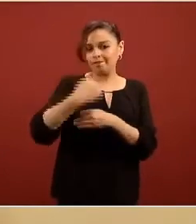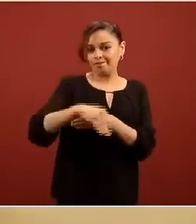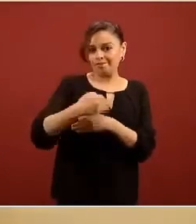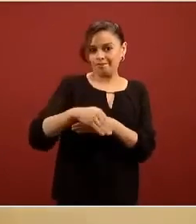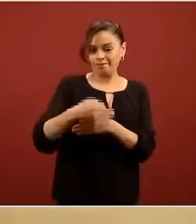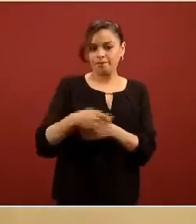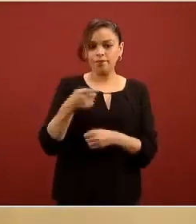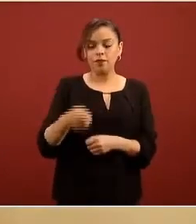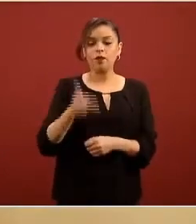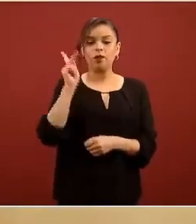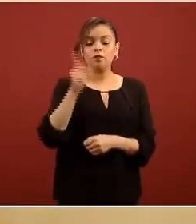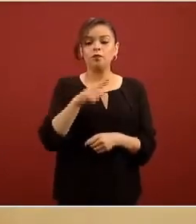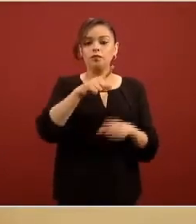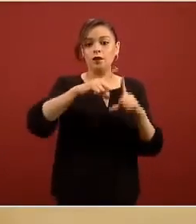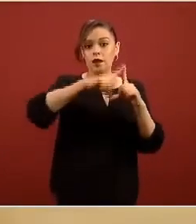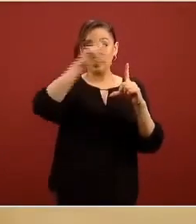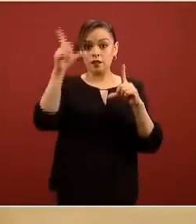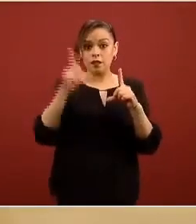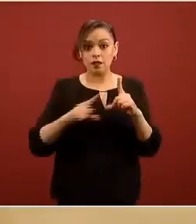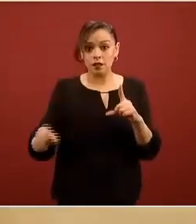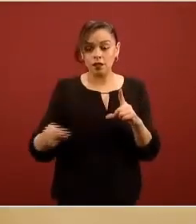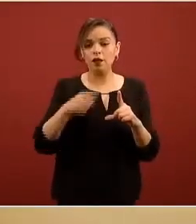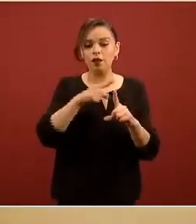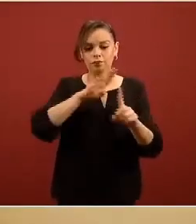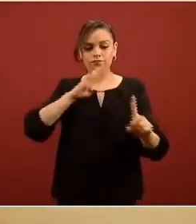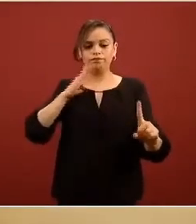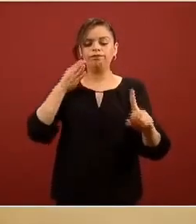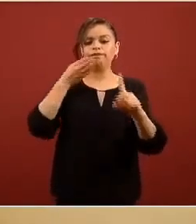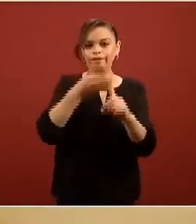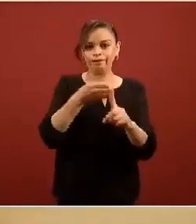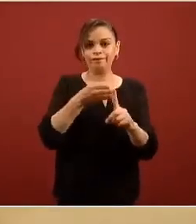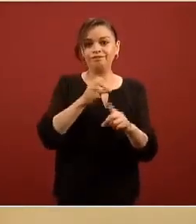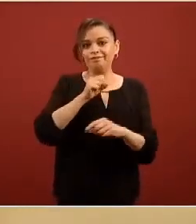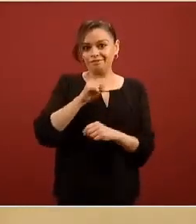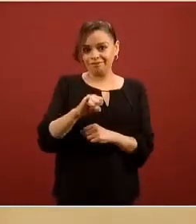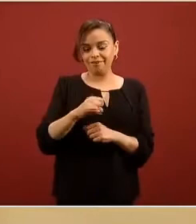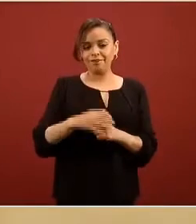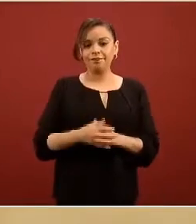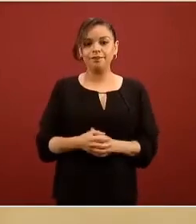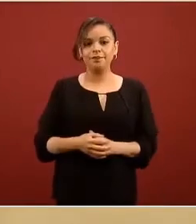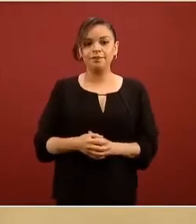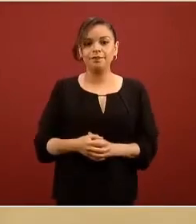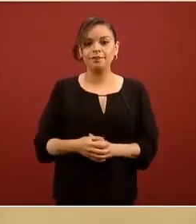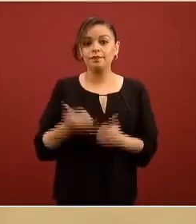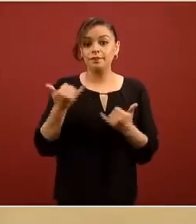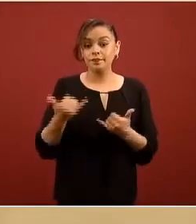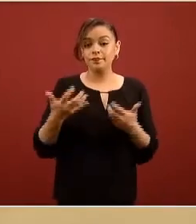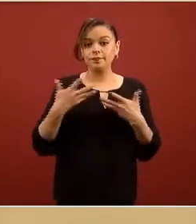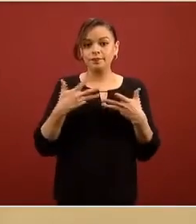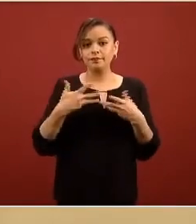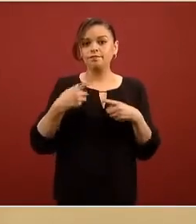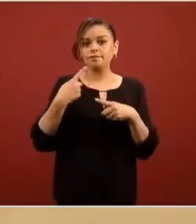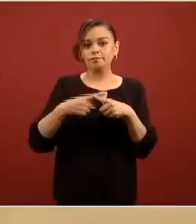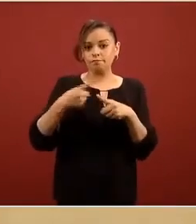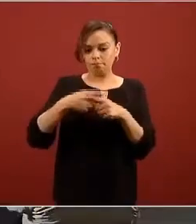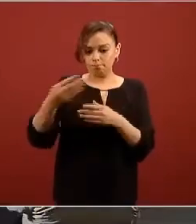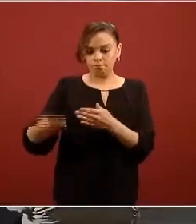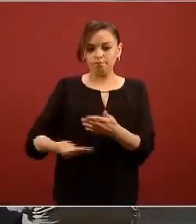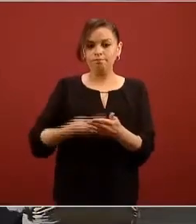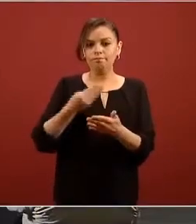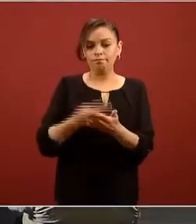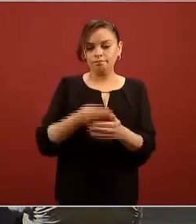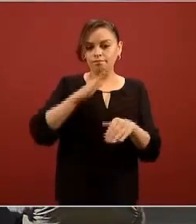nacionales que pudiesen ser estratégicos y también se articularon varias convocatorias el día de hoy me voy a enfocar